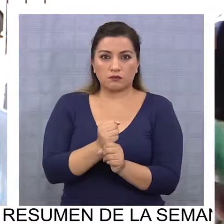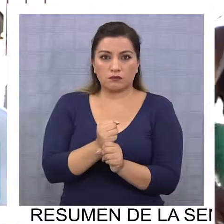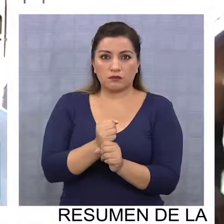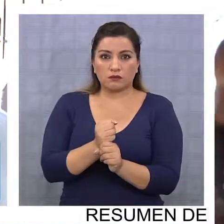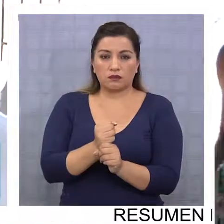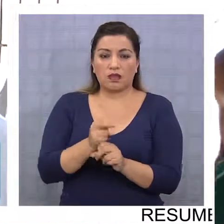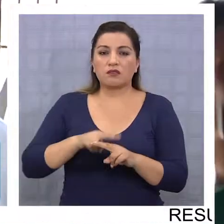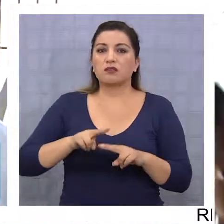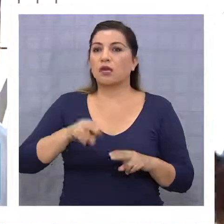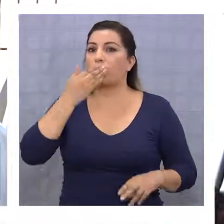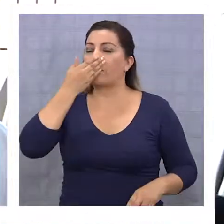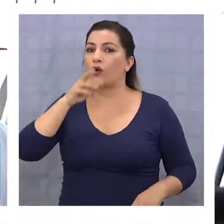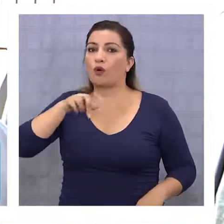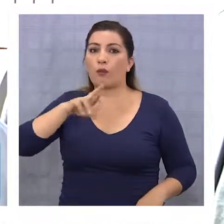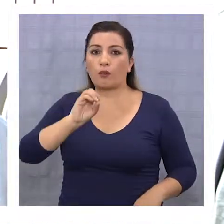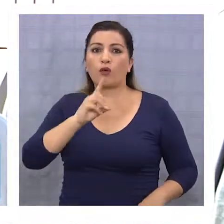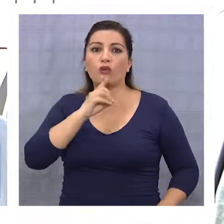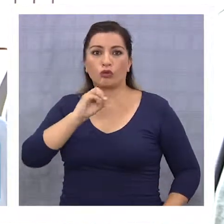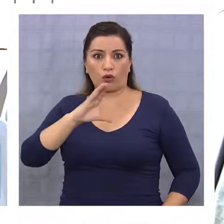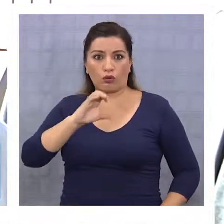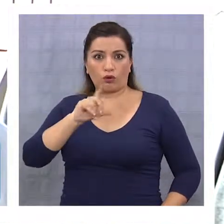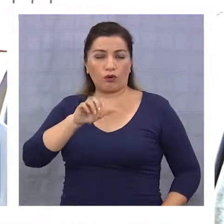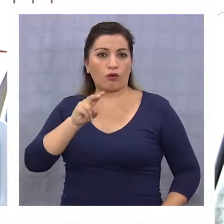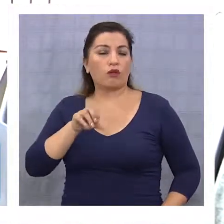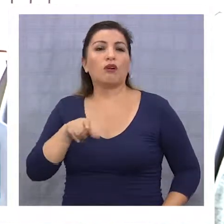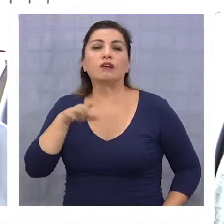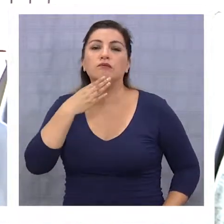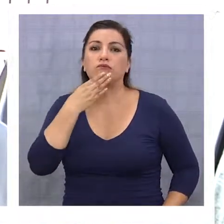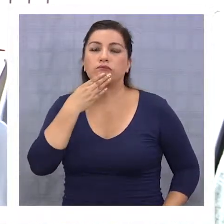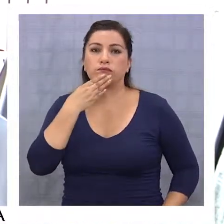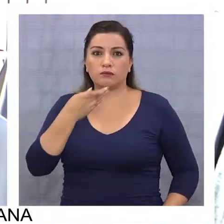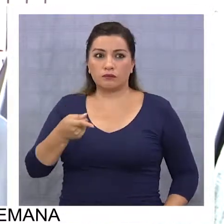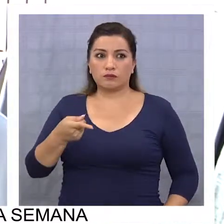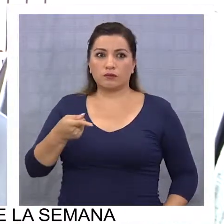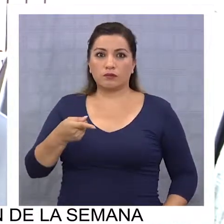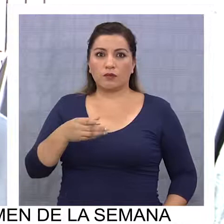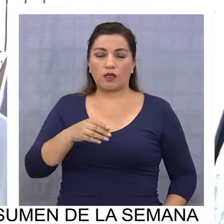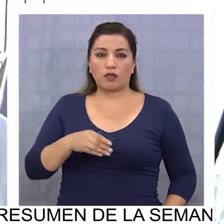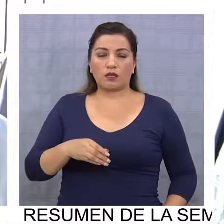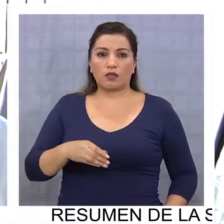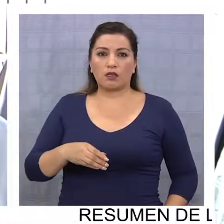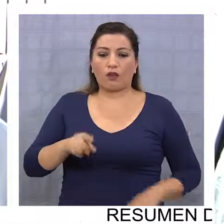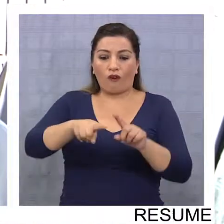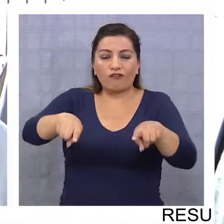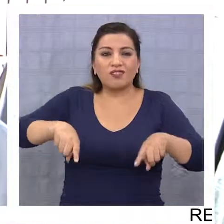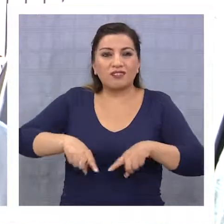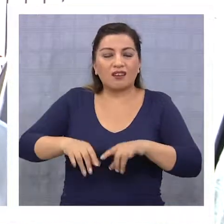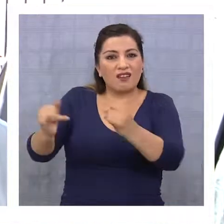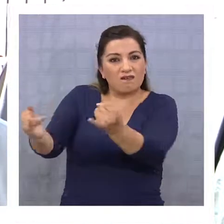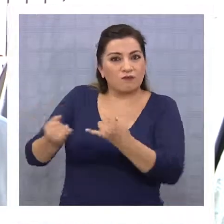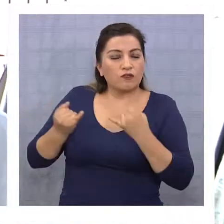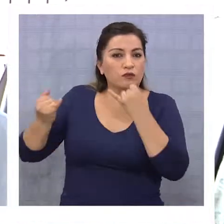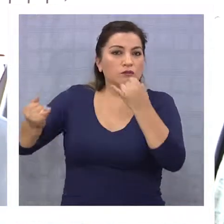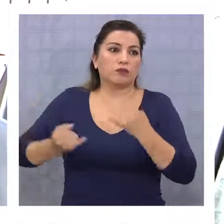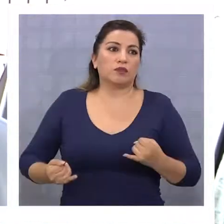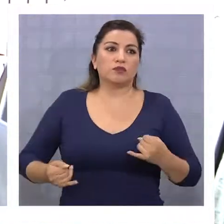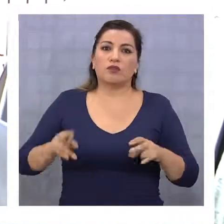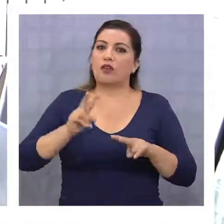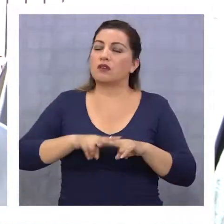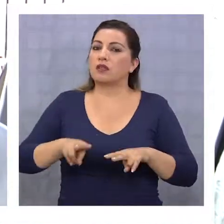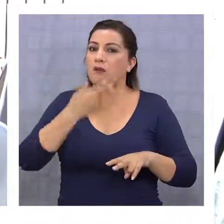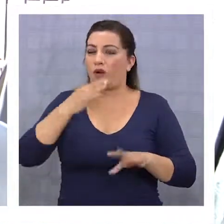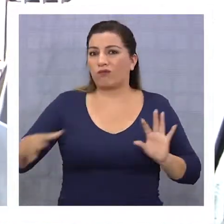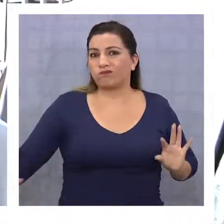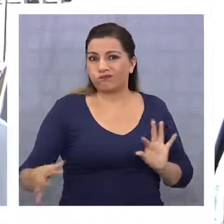tiene que ver mejorar los protocolos, tendrá que ser la OIRS de cada institución, fortalecer los